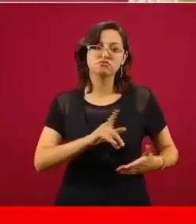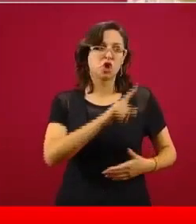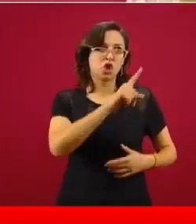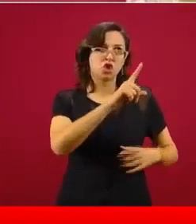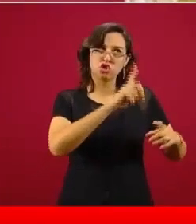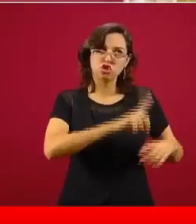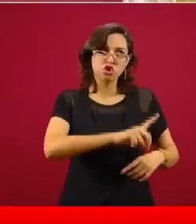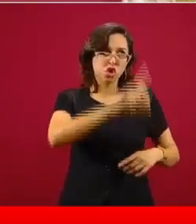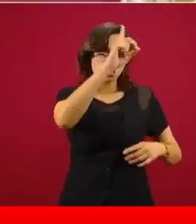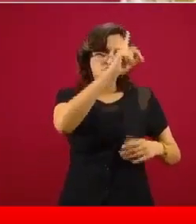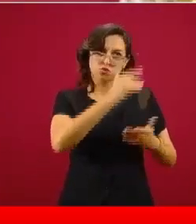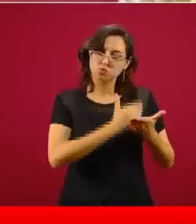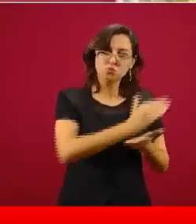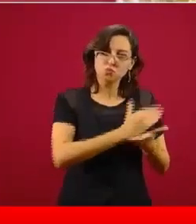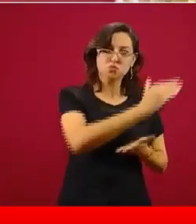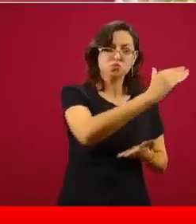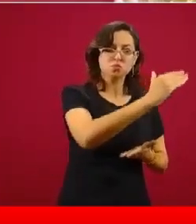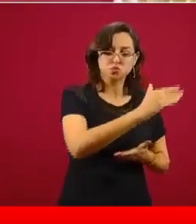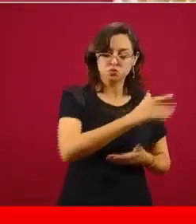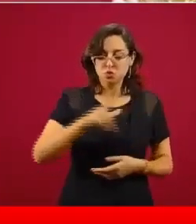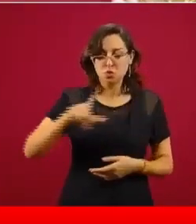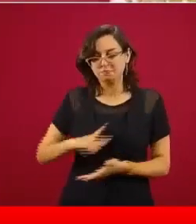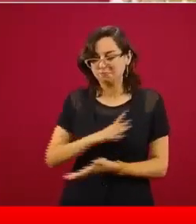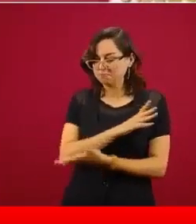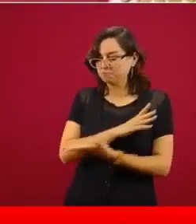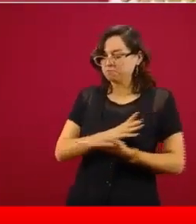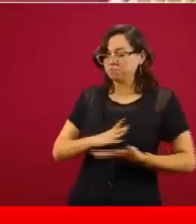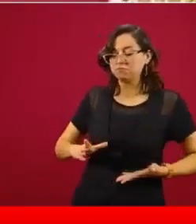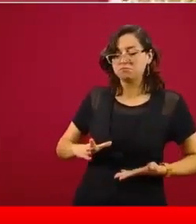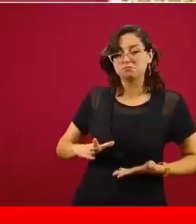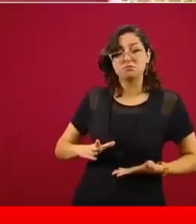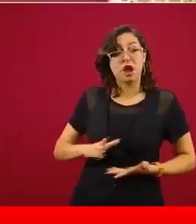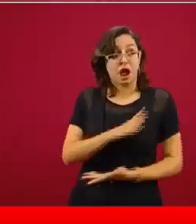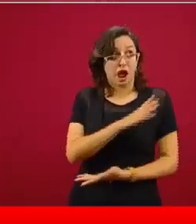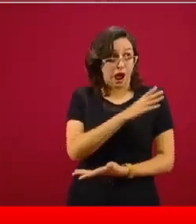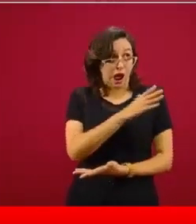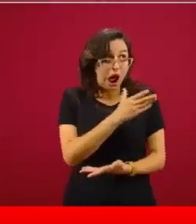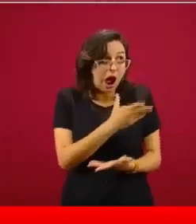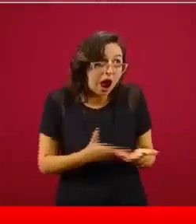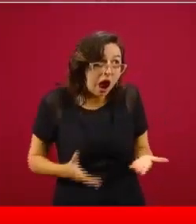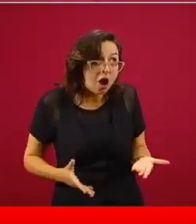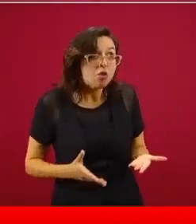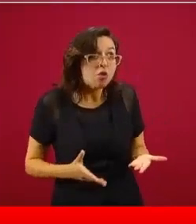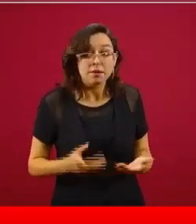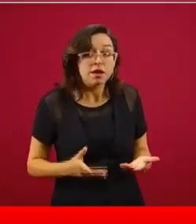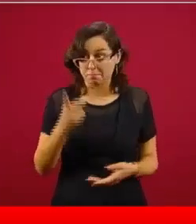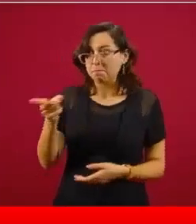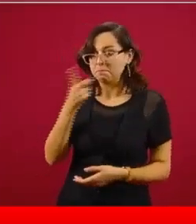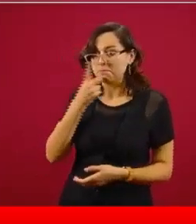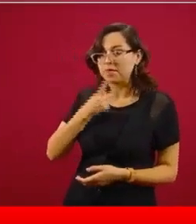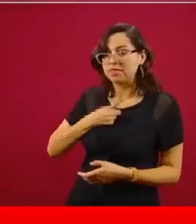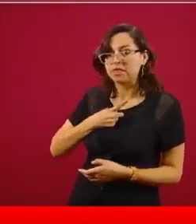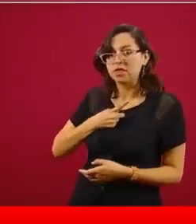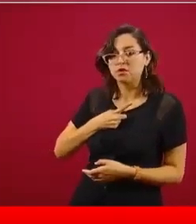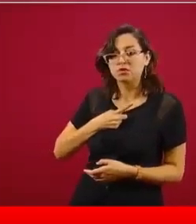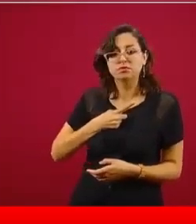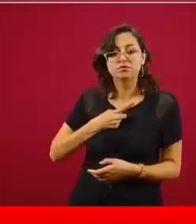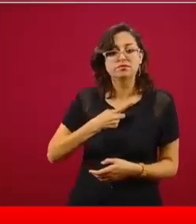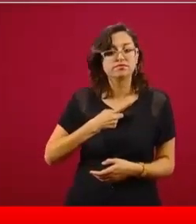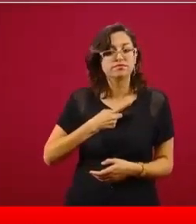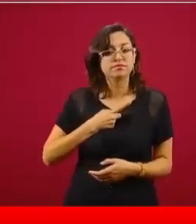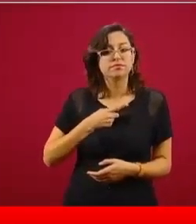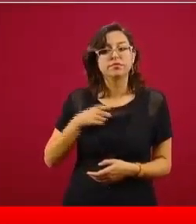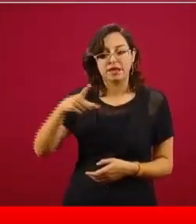Ahora lo que se necesita, me aconsejó, son de mis